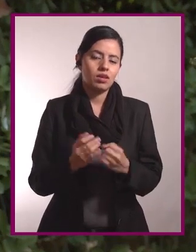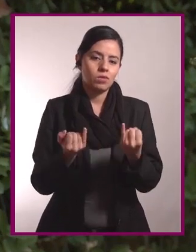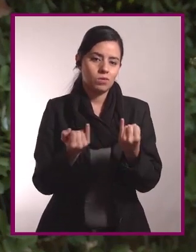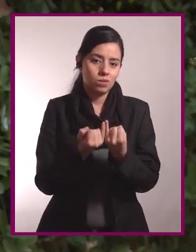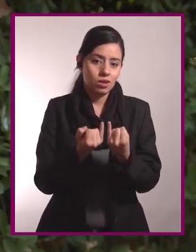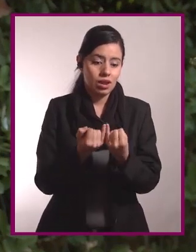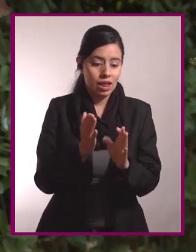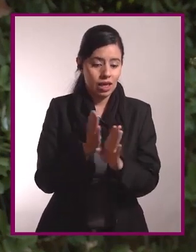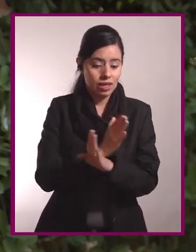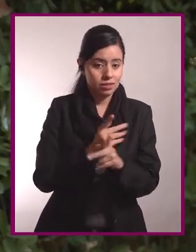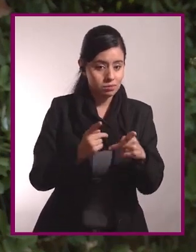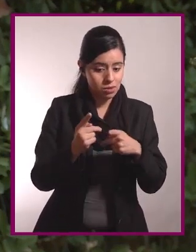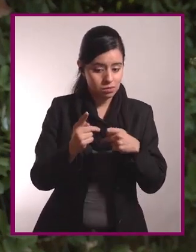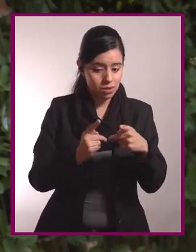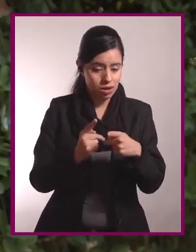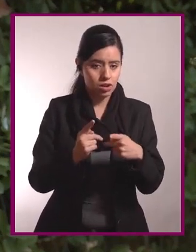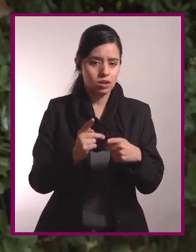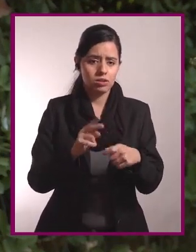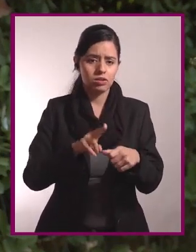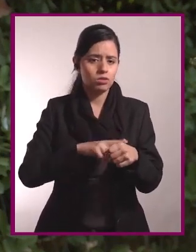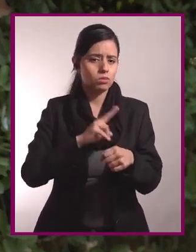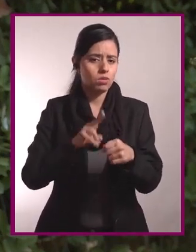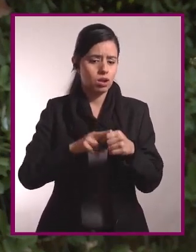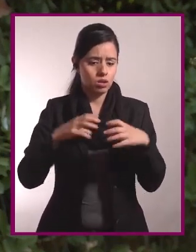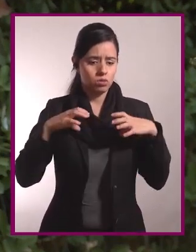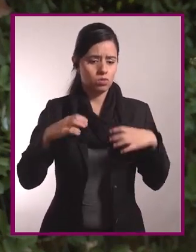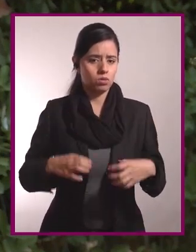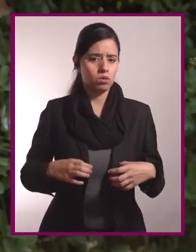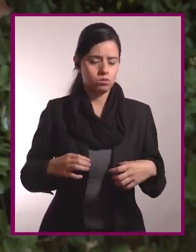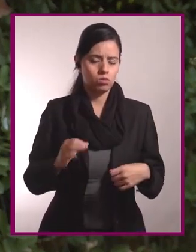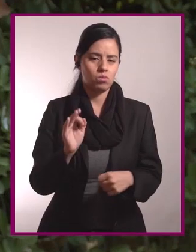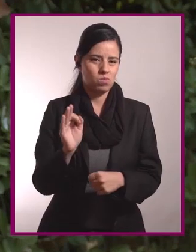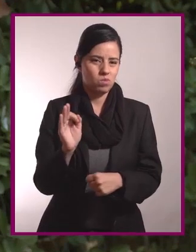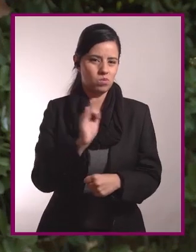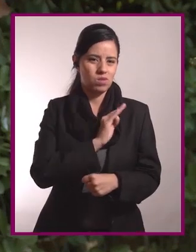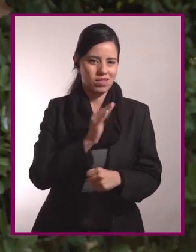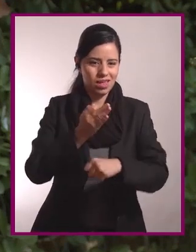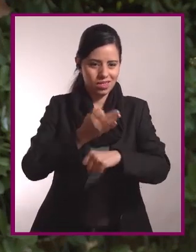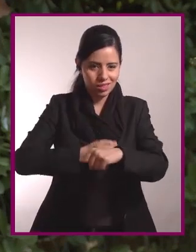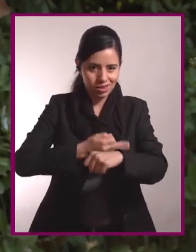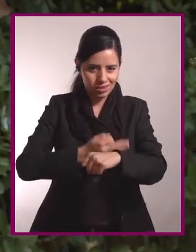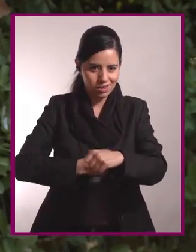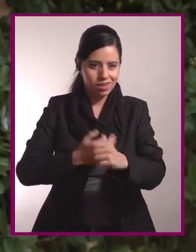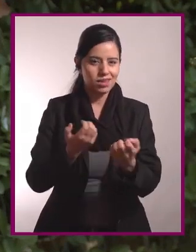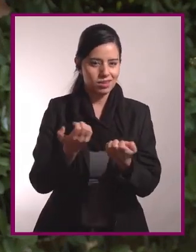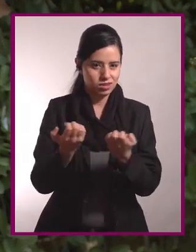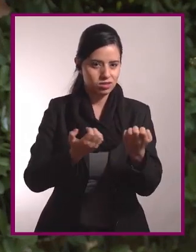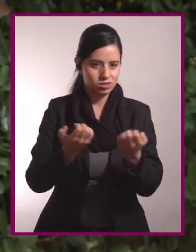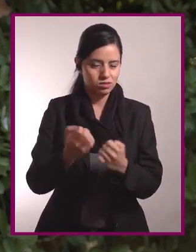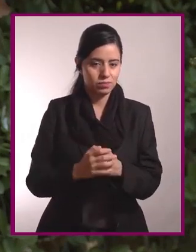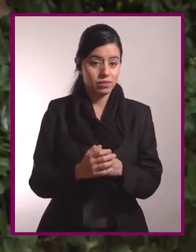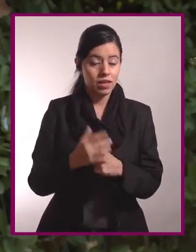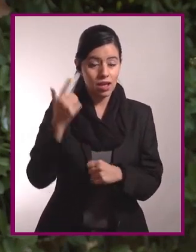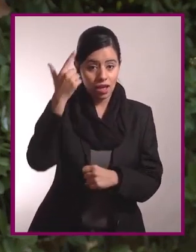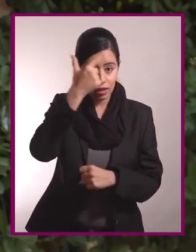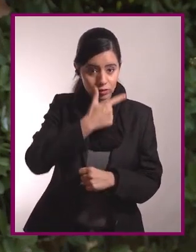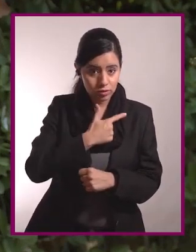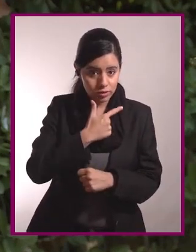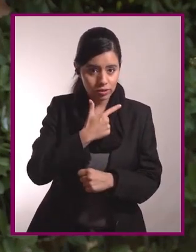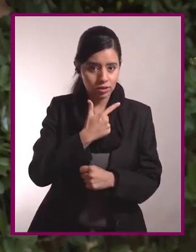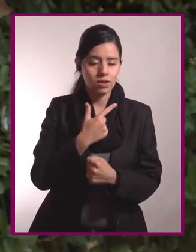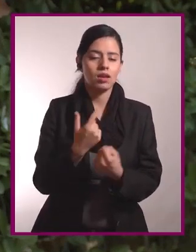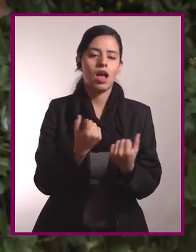intenso, ya que de forma natural nuestro cuerpo está en las mejores condiciones para ejercitarse. Y en la noche,